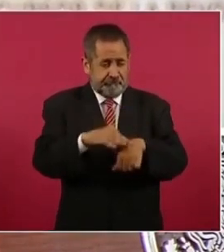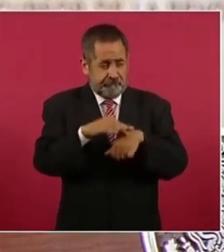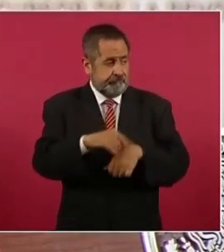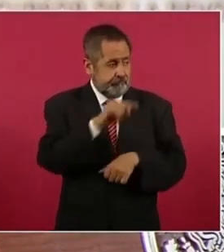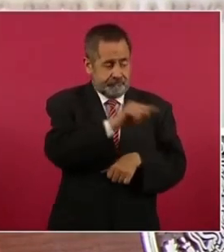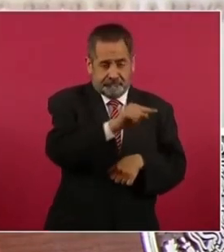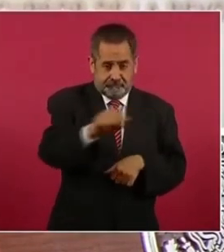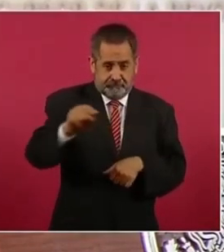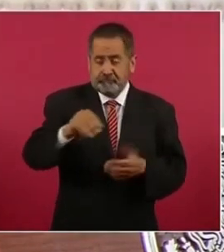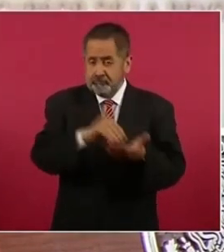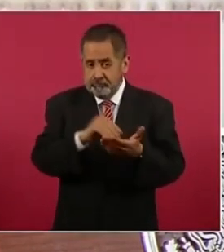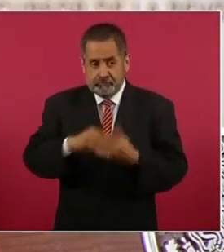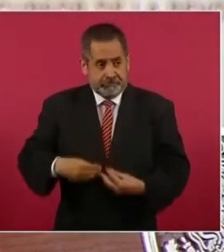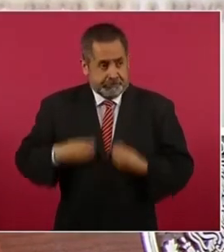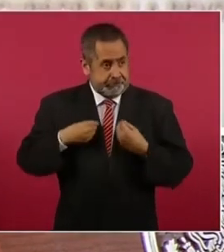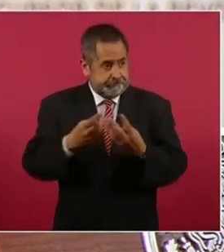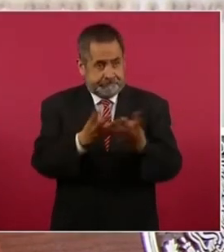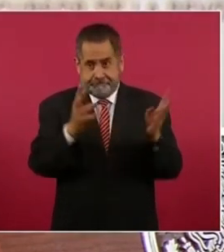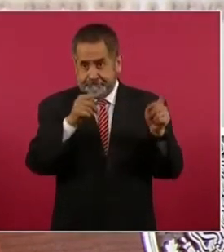vivos.